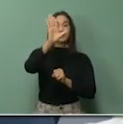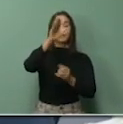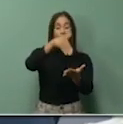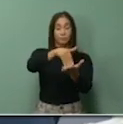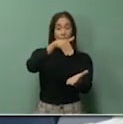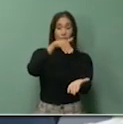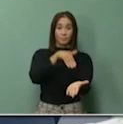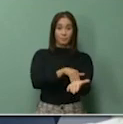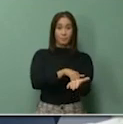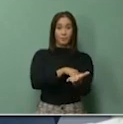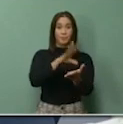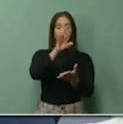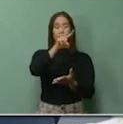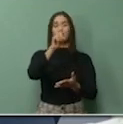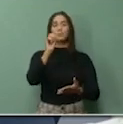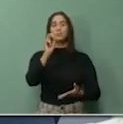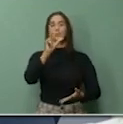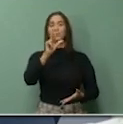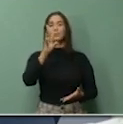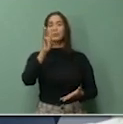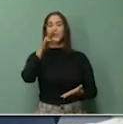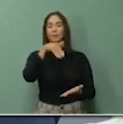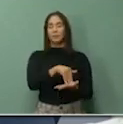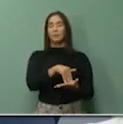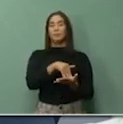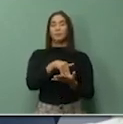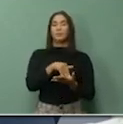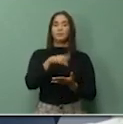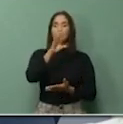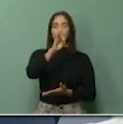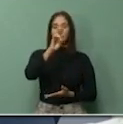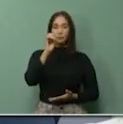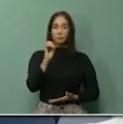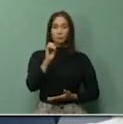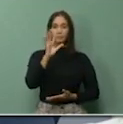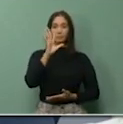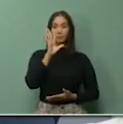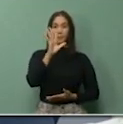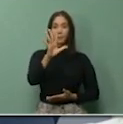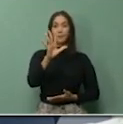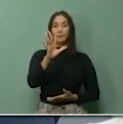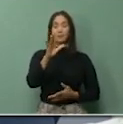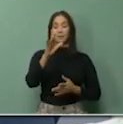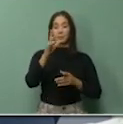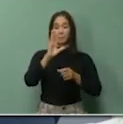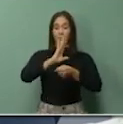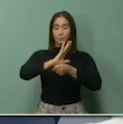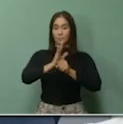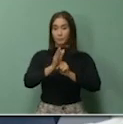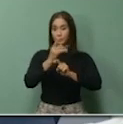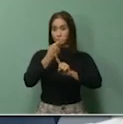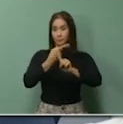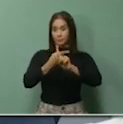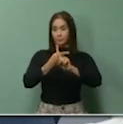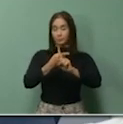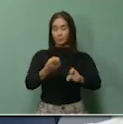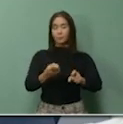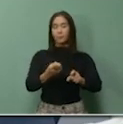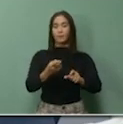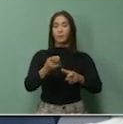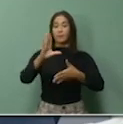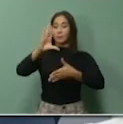.136.705 casos confirmados